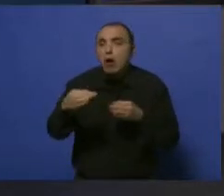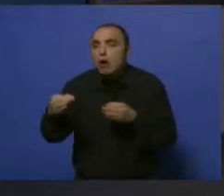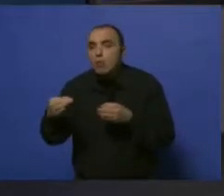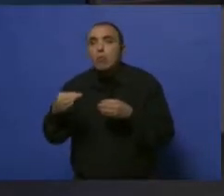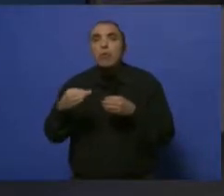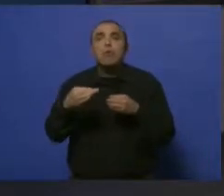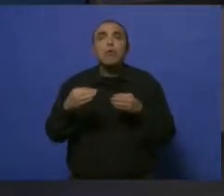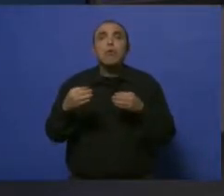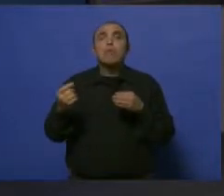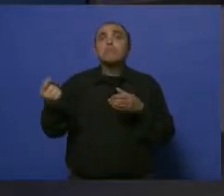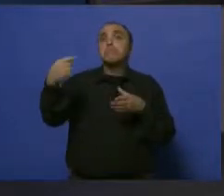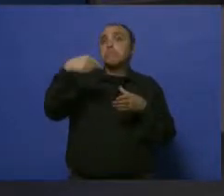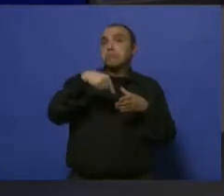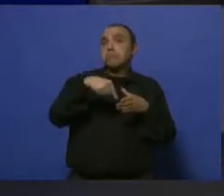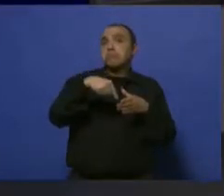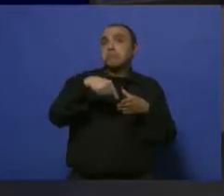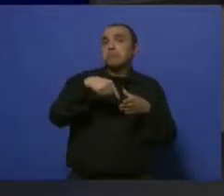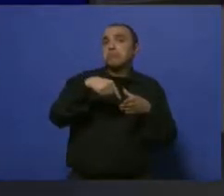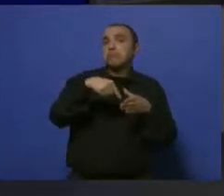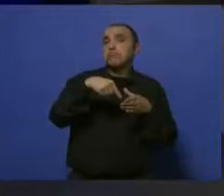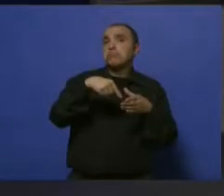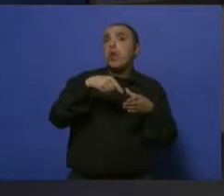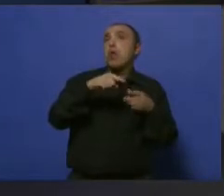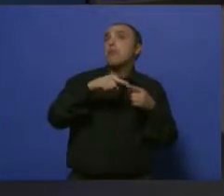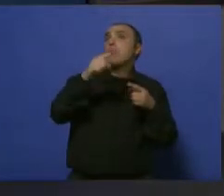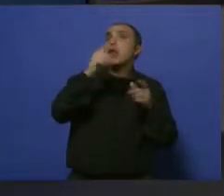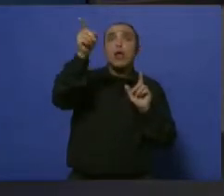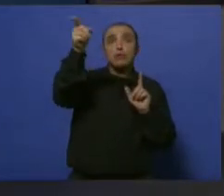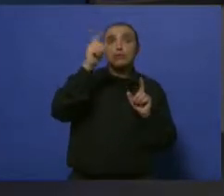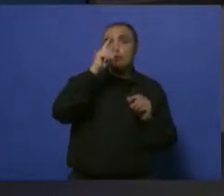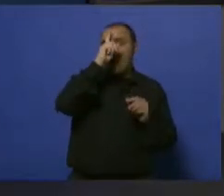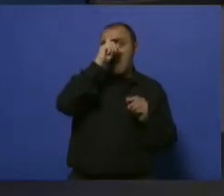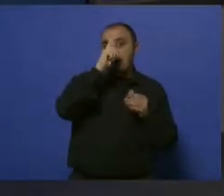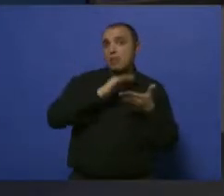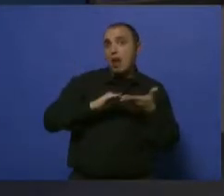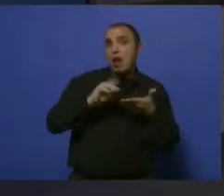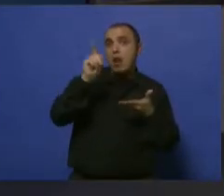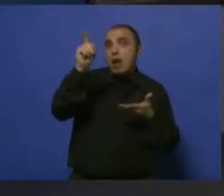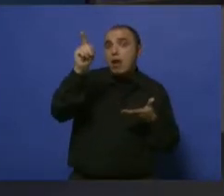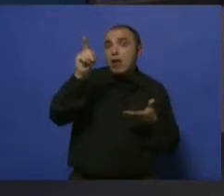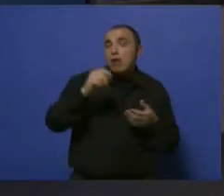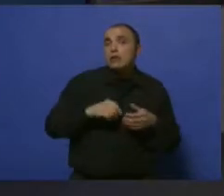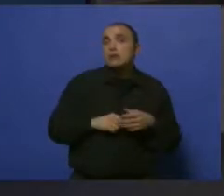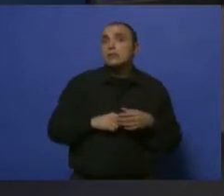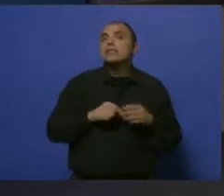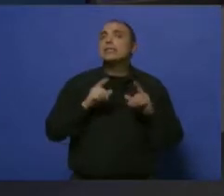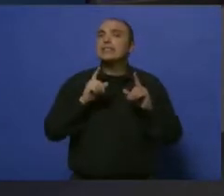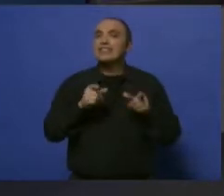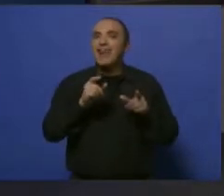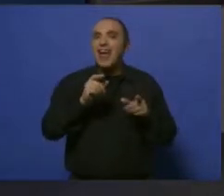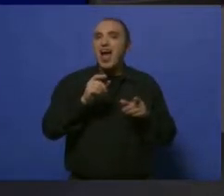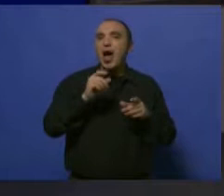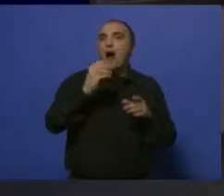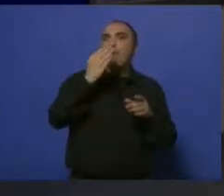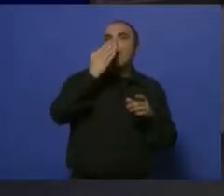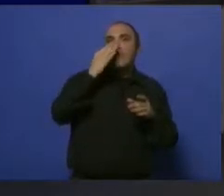llegás a la atención directa al hospital. Bueno, queremos saber, ya sabemos lo que pasa a nivel provincial. Ahora lo